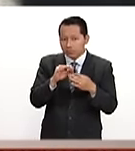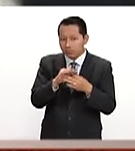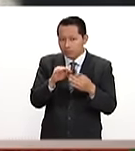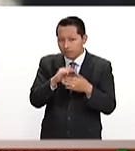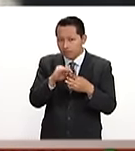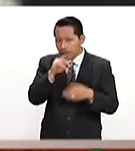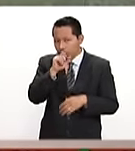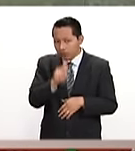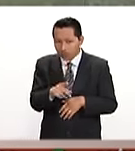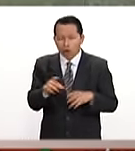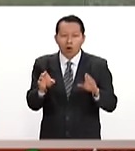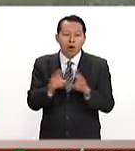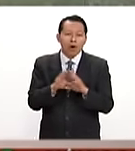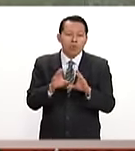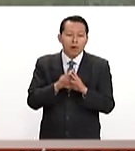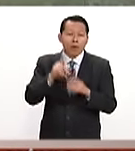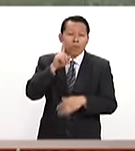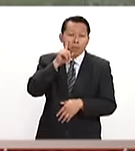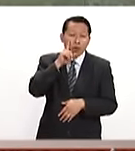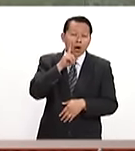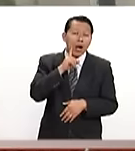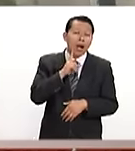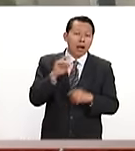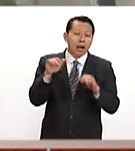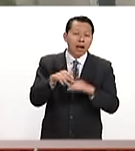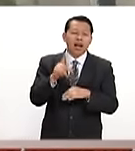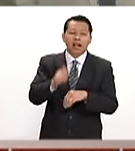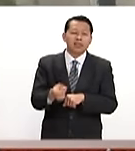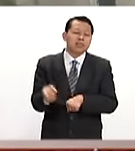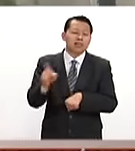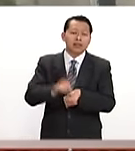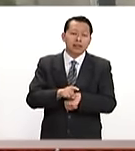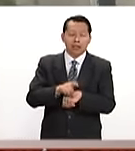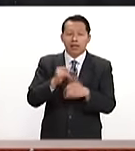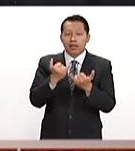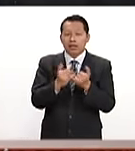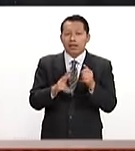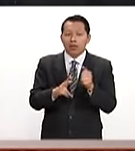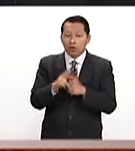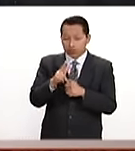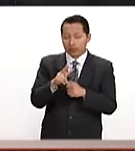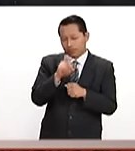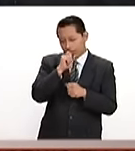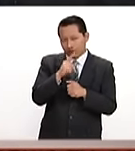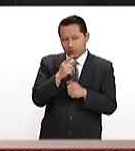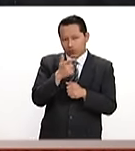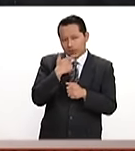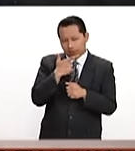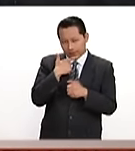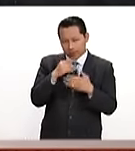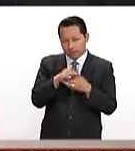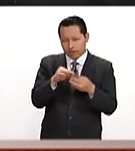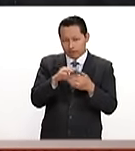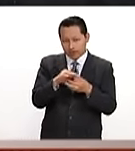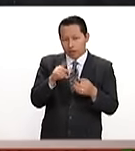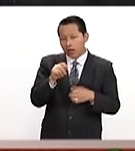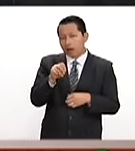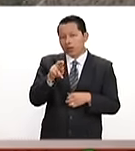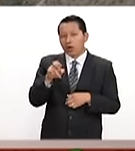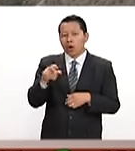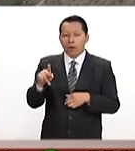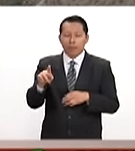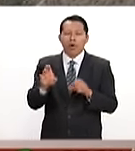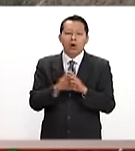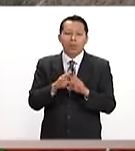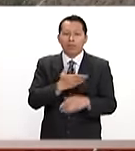concentración de mujeres había sido el día de la inauguración, como se llama en inglés, de Donald Trump como